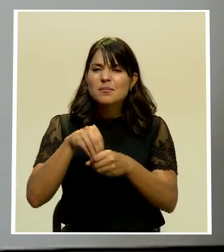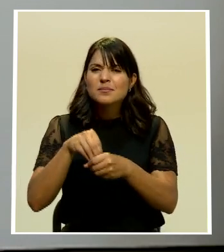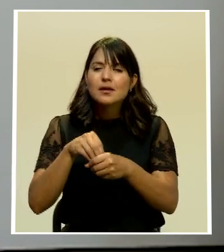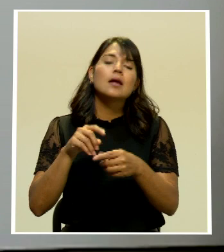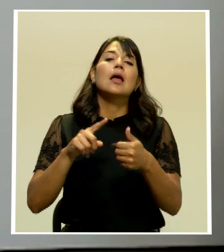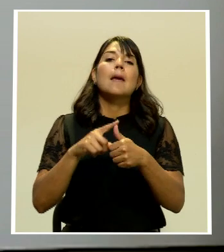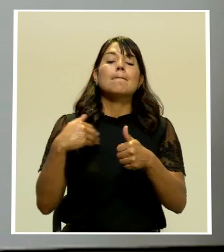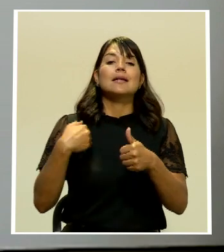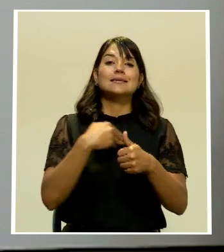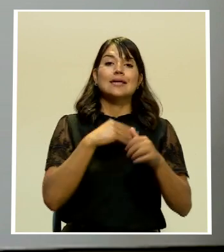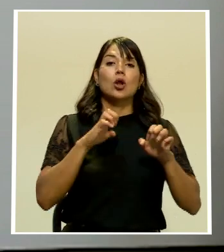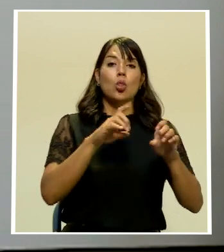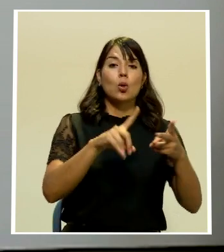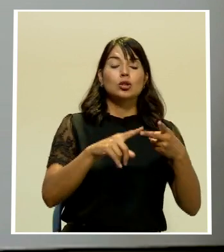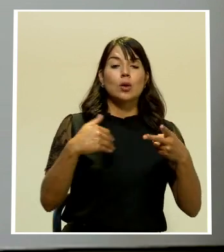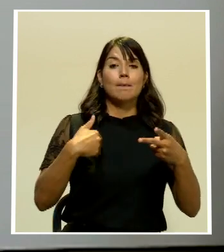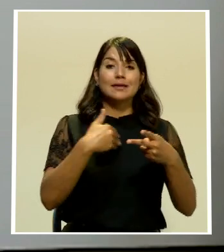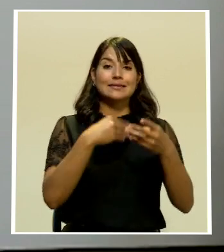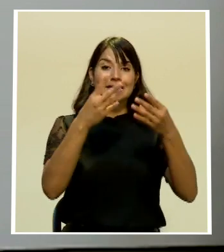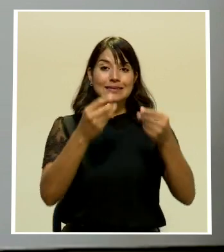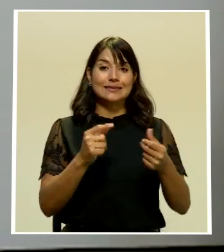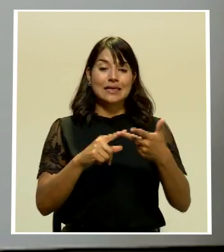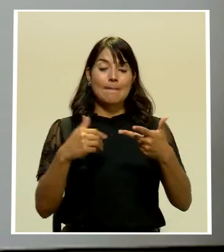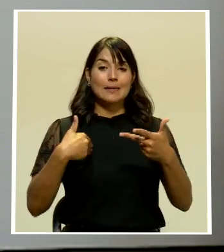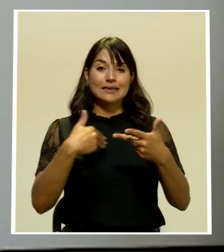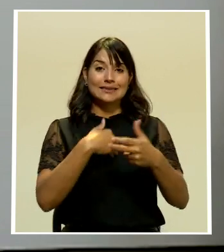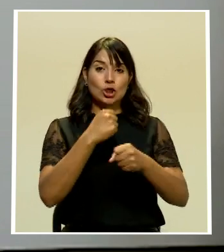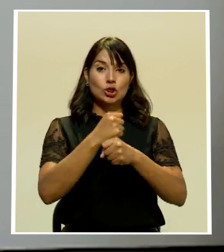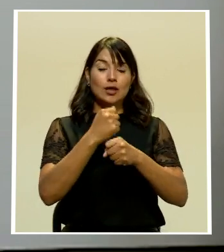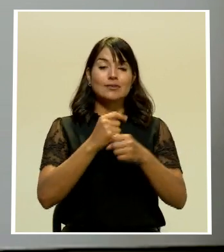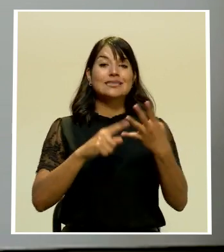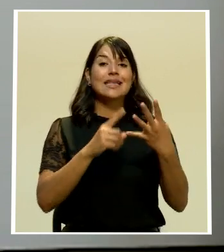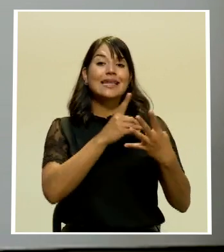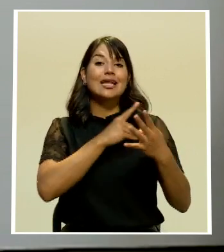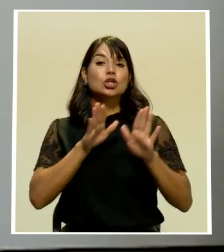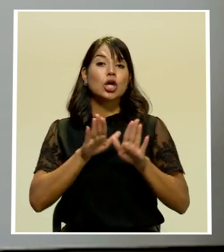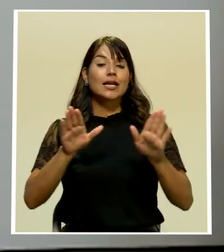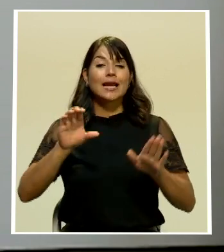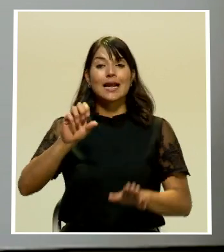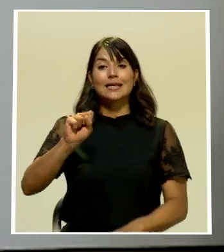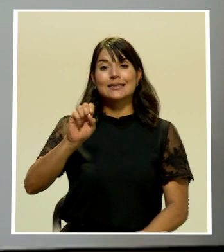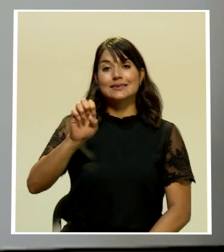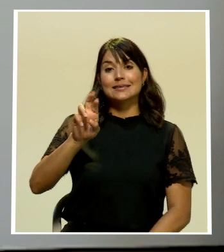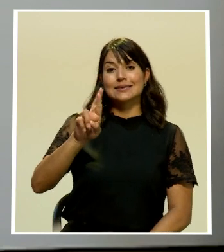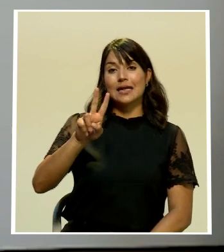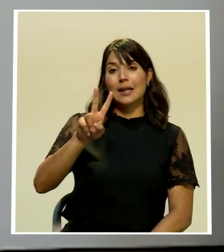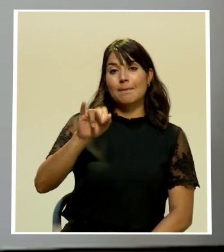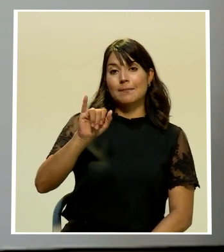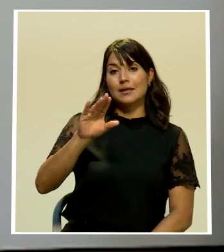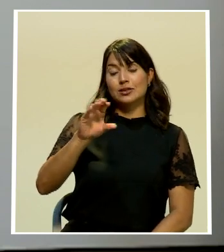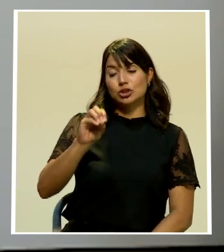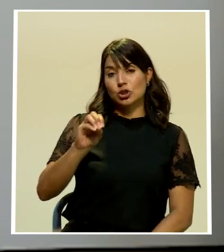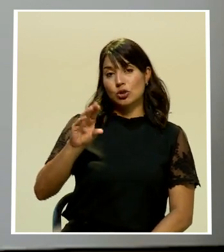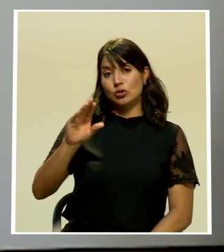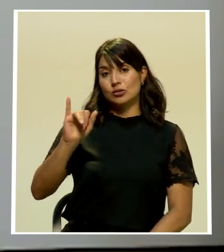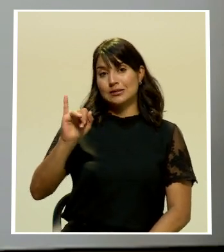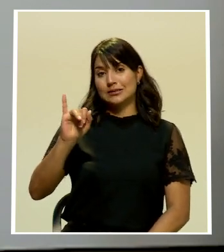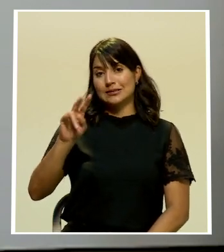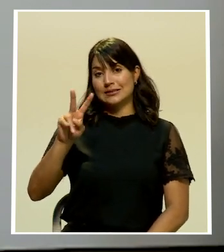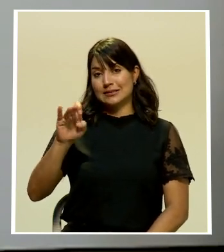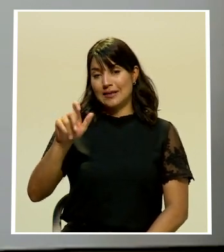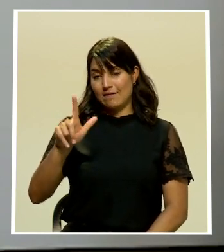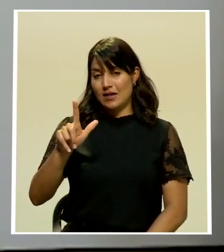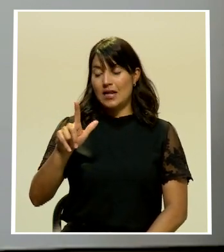Ministerio de Hacienda, el Ministerio de Trabajo y la Dirección General del Servicio Civil. A pesar de ello, hemos tenido